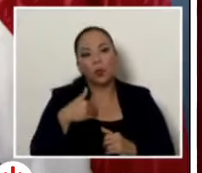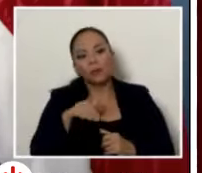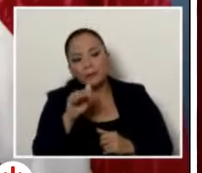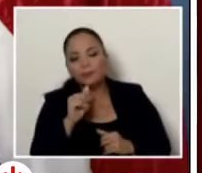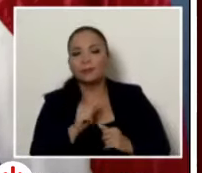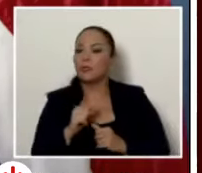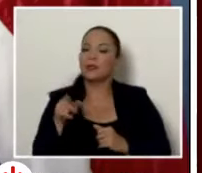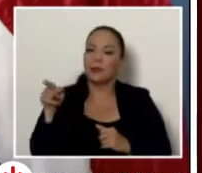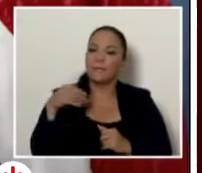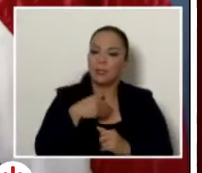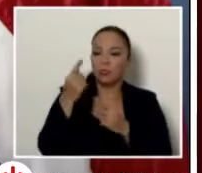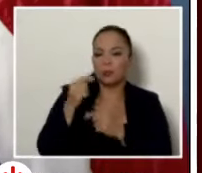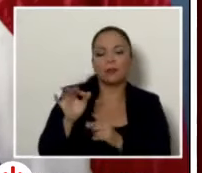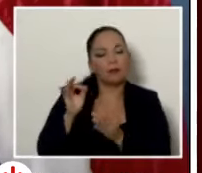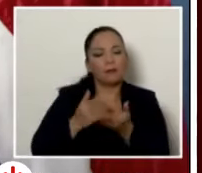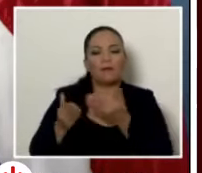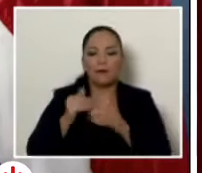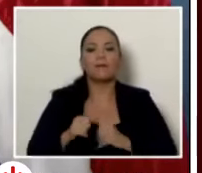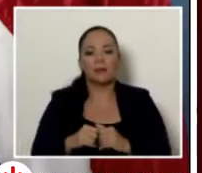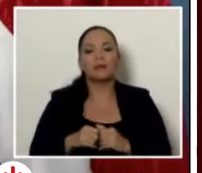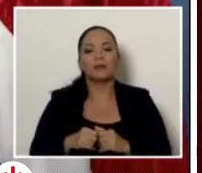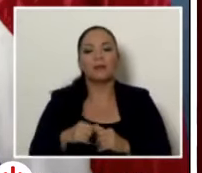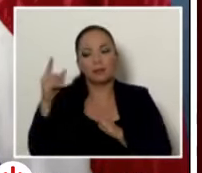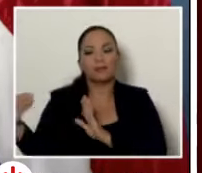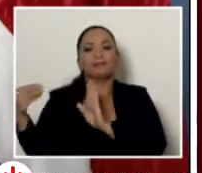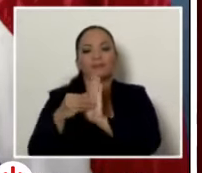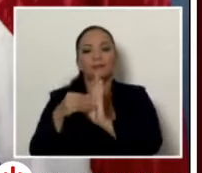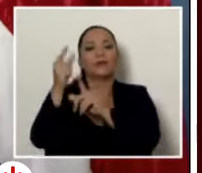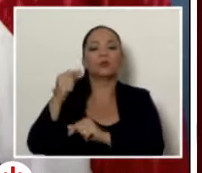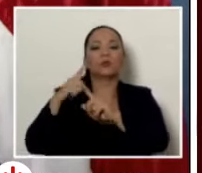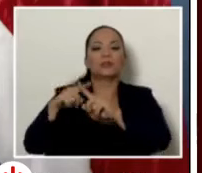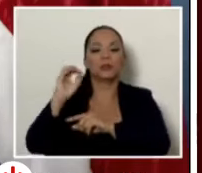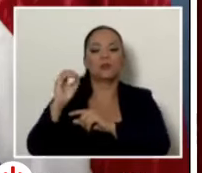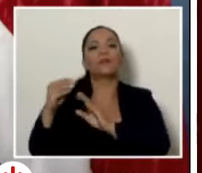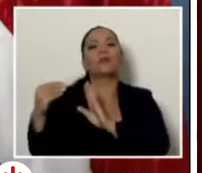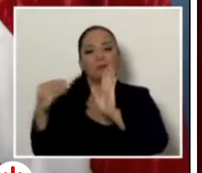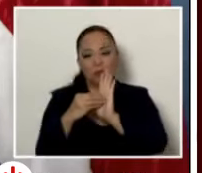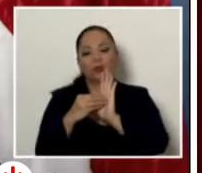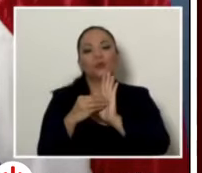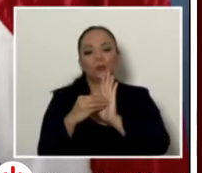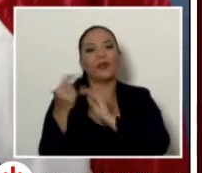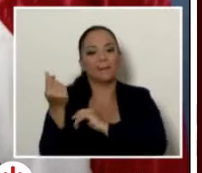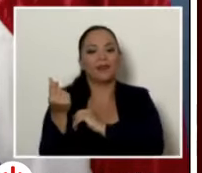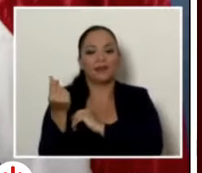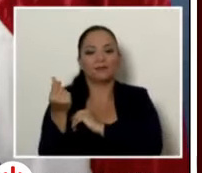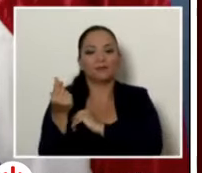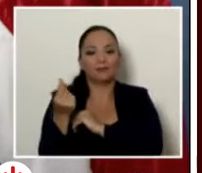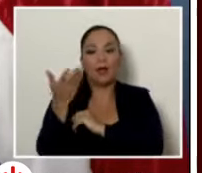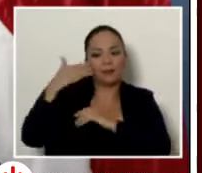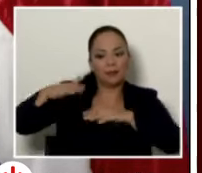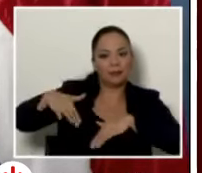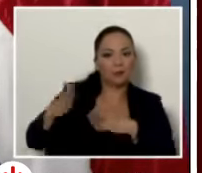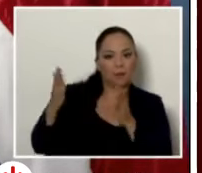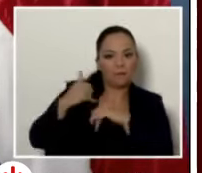Hacienda colocó en el presupuesto extraordinario el monto de dinero que no estaba presupuestado